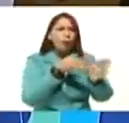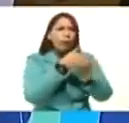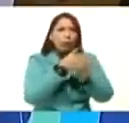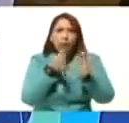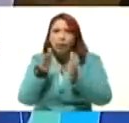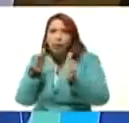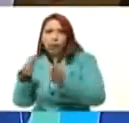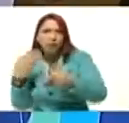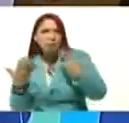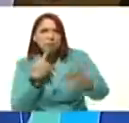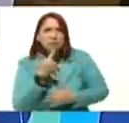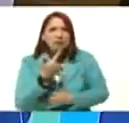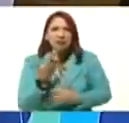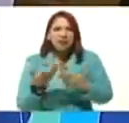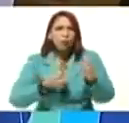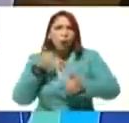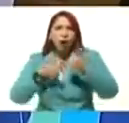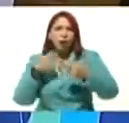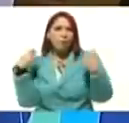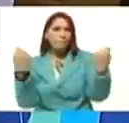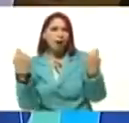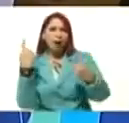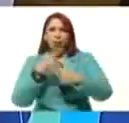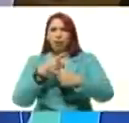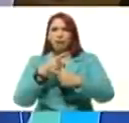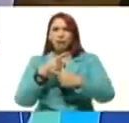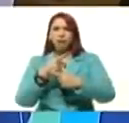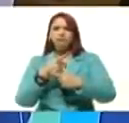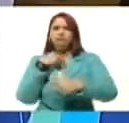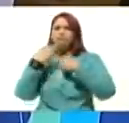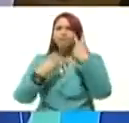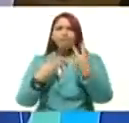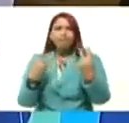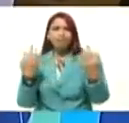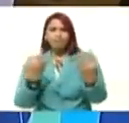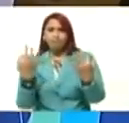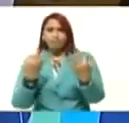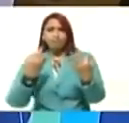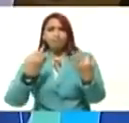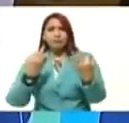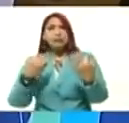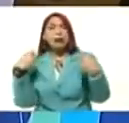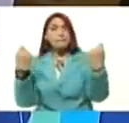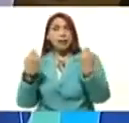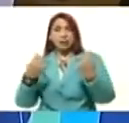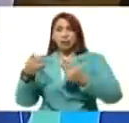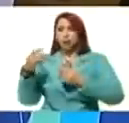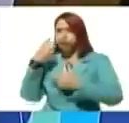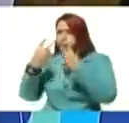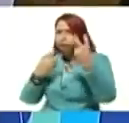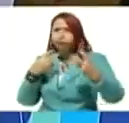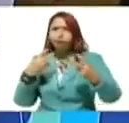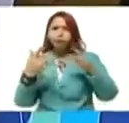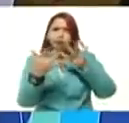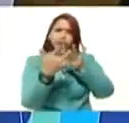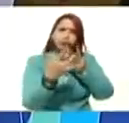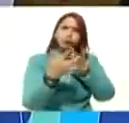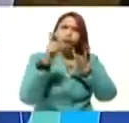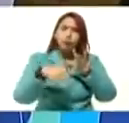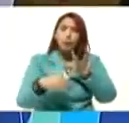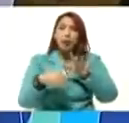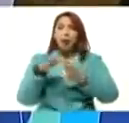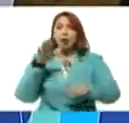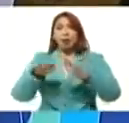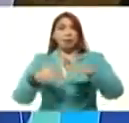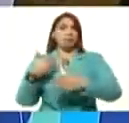decir, cómo hacer, qué tipo de campaña hacer. Nuestra campaña siempre es caminando al contacto directo, a pesar de